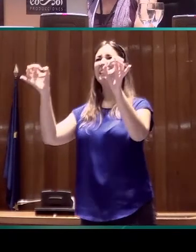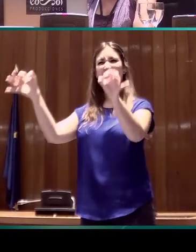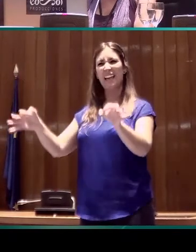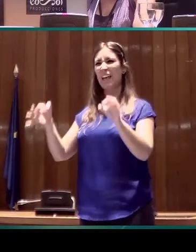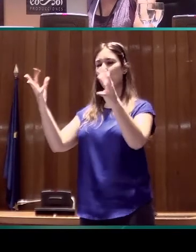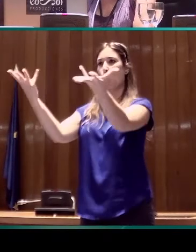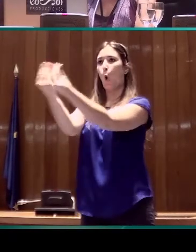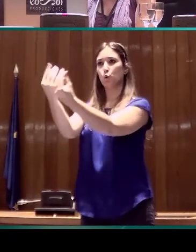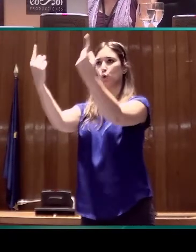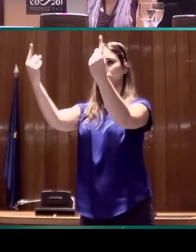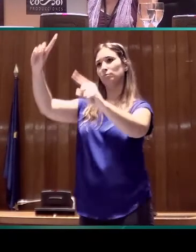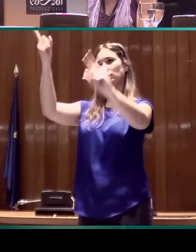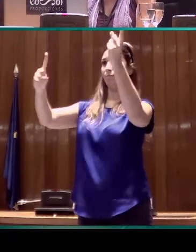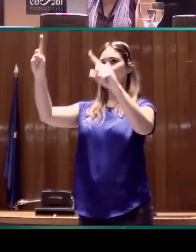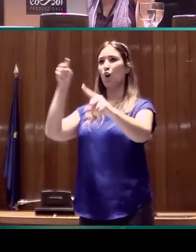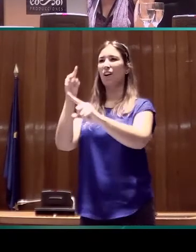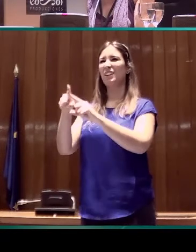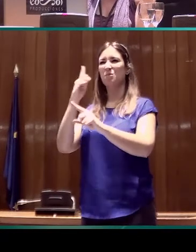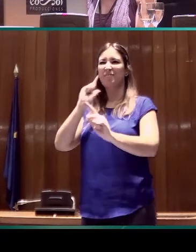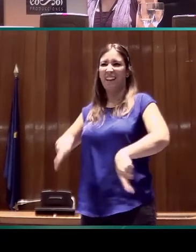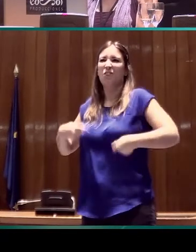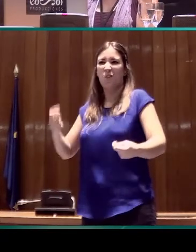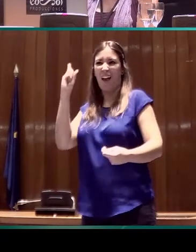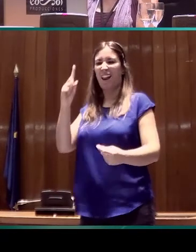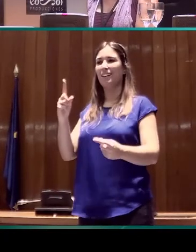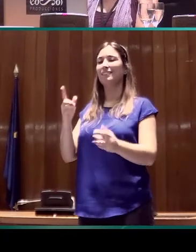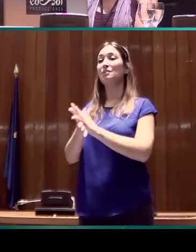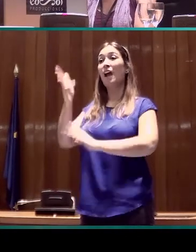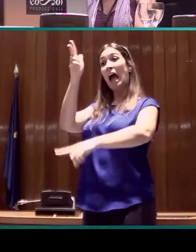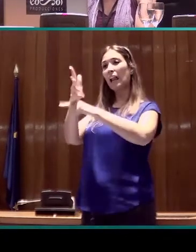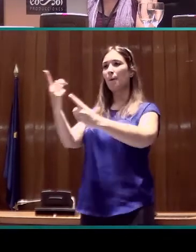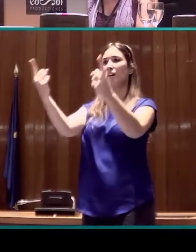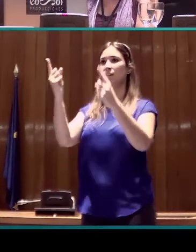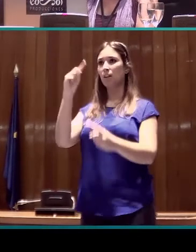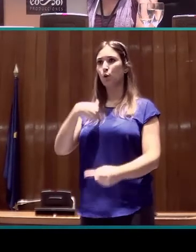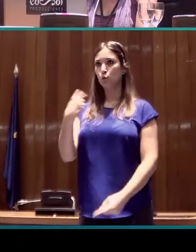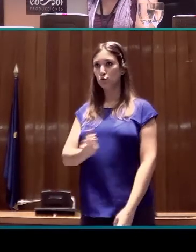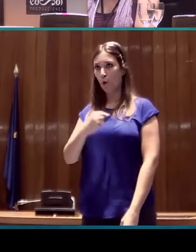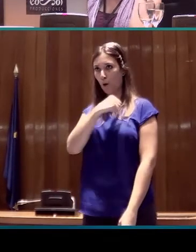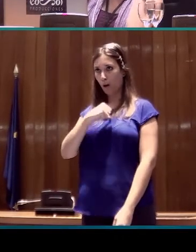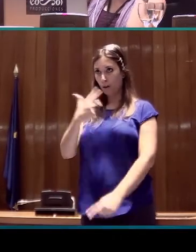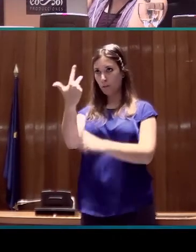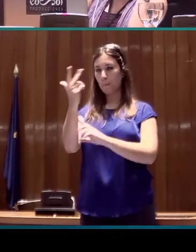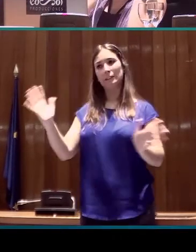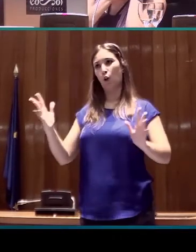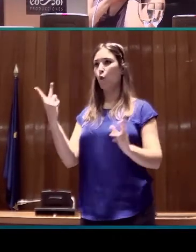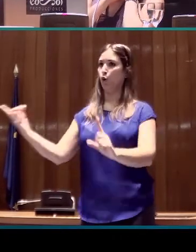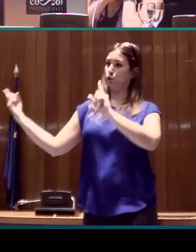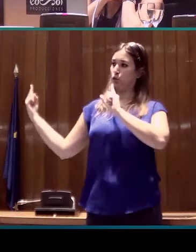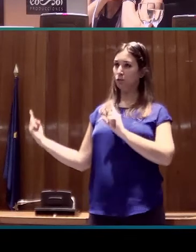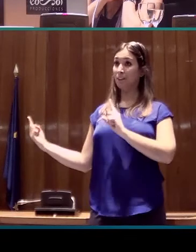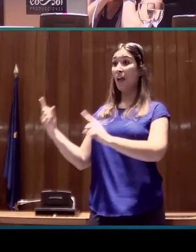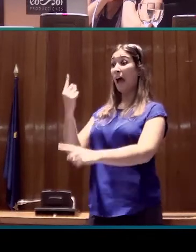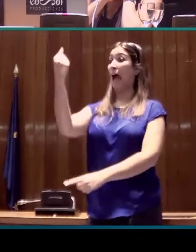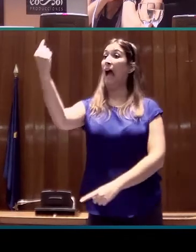juntos signando para que fuese un entorno más natural y no se dirigiesen solo ante la cámara. En medio, el entrevistador